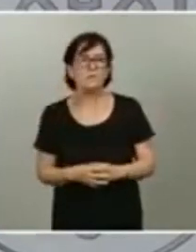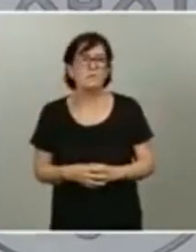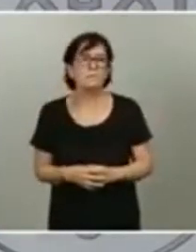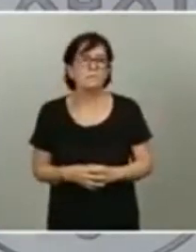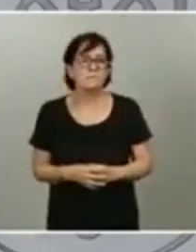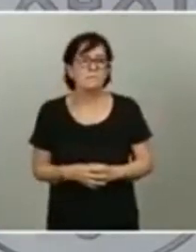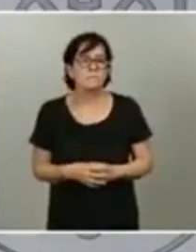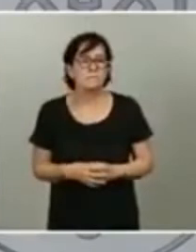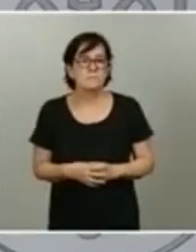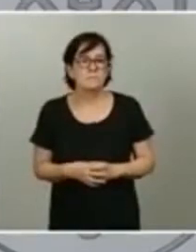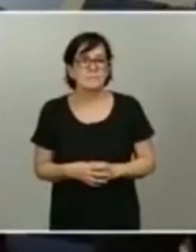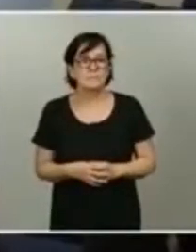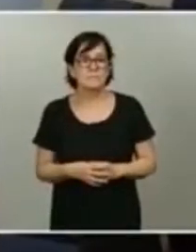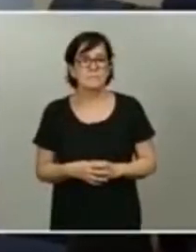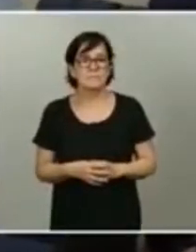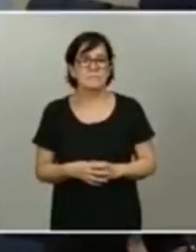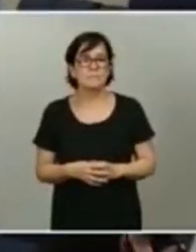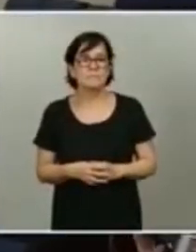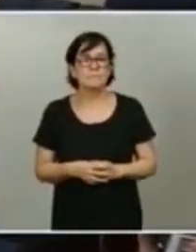Vamos aquí, Pilar.